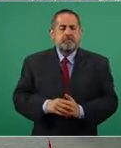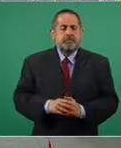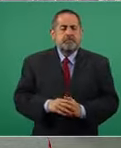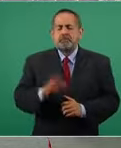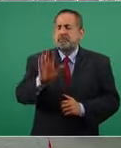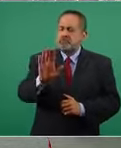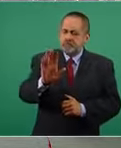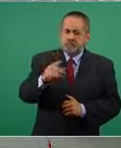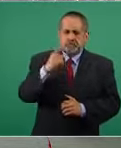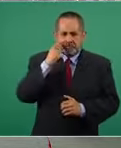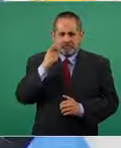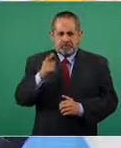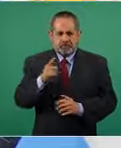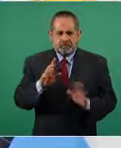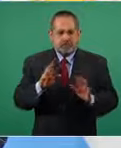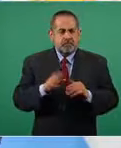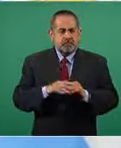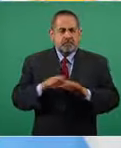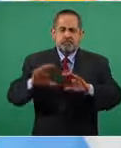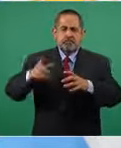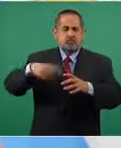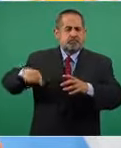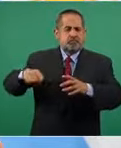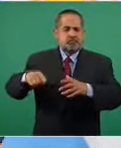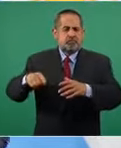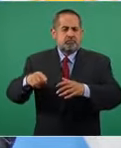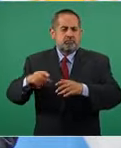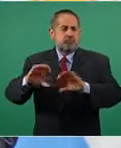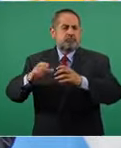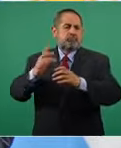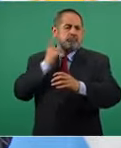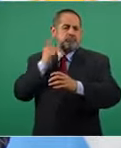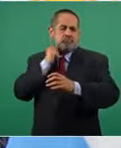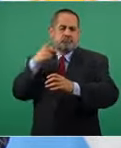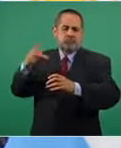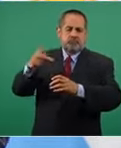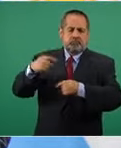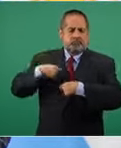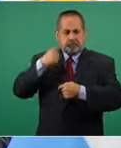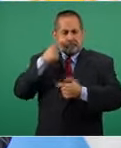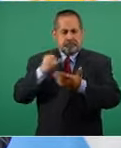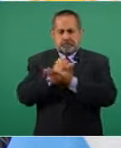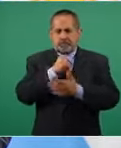la interpelación es una facultad del congreso no es un tema mío es un tema que ha decidido el congreso